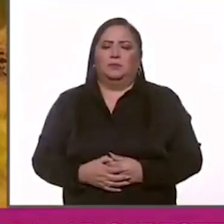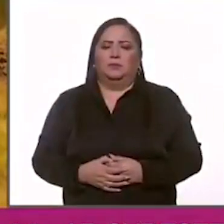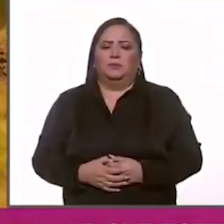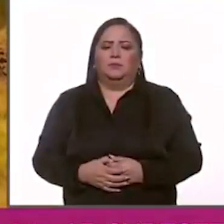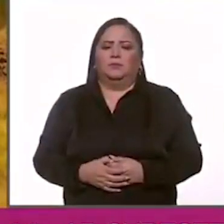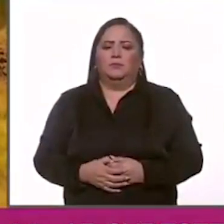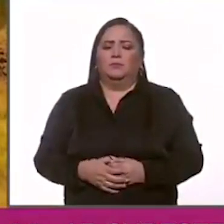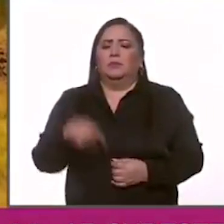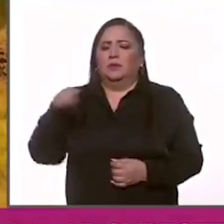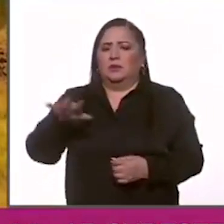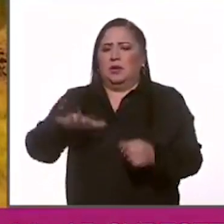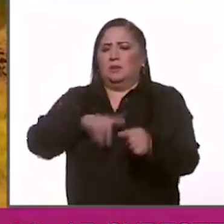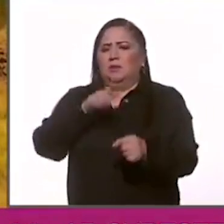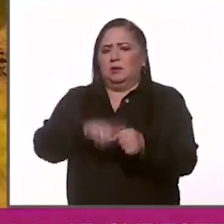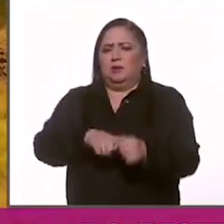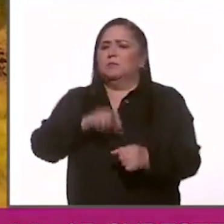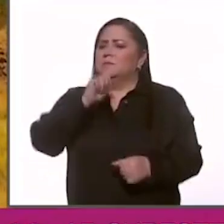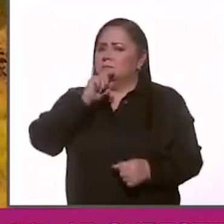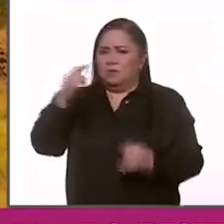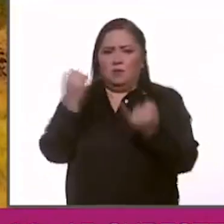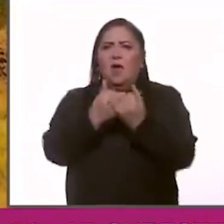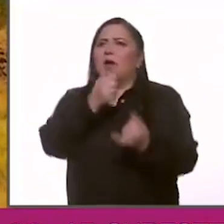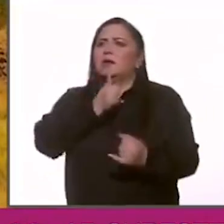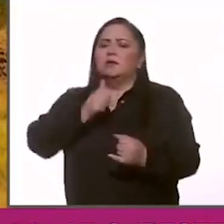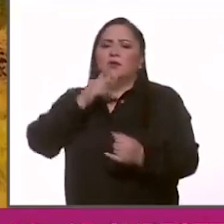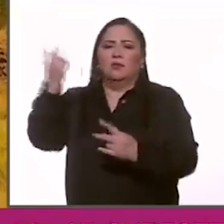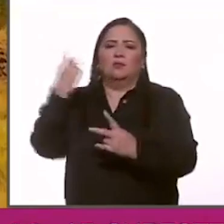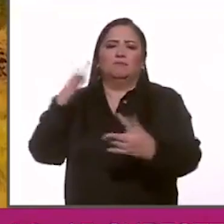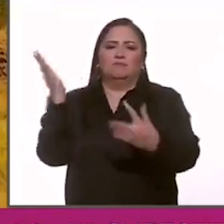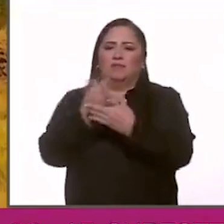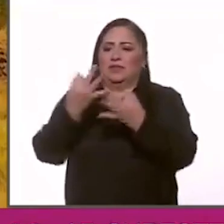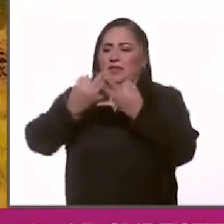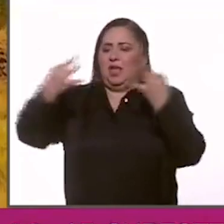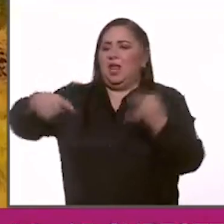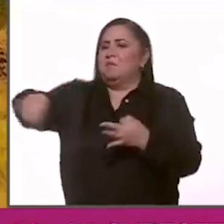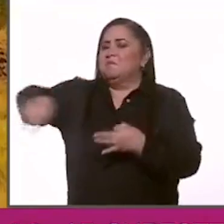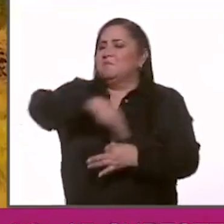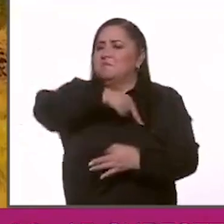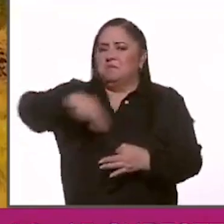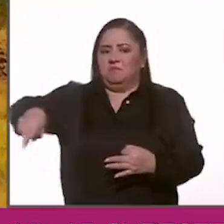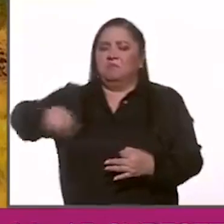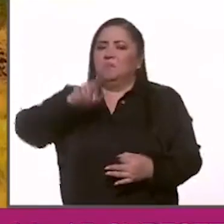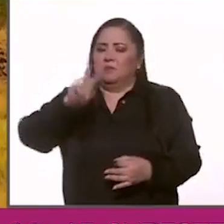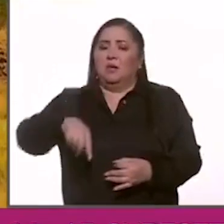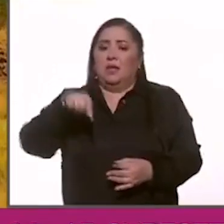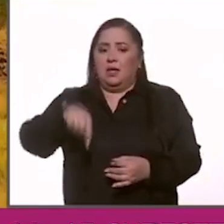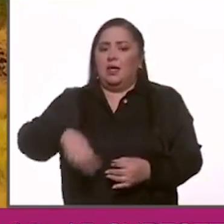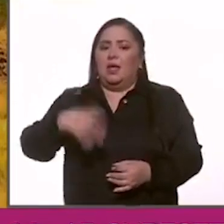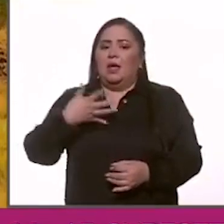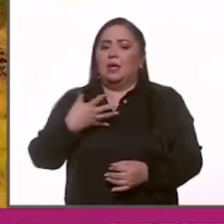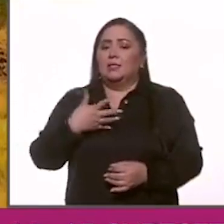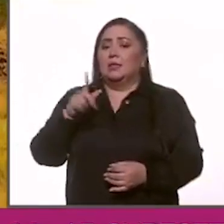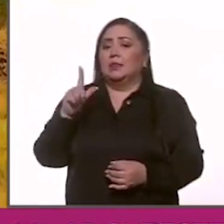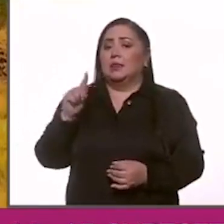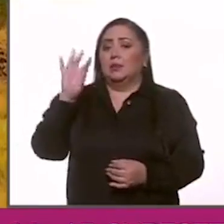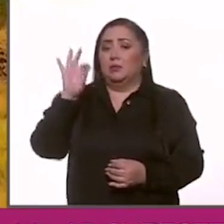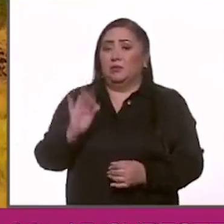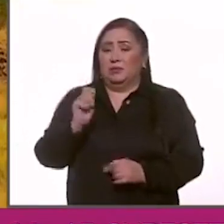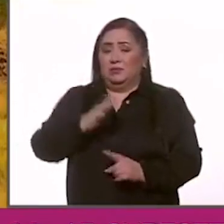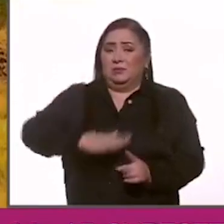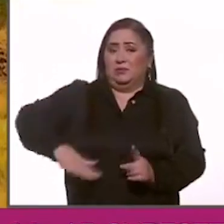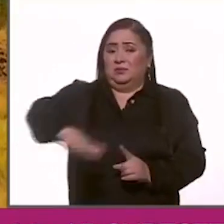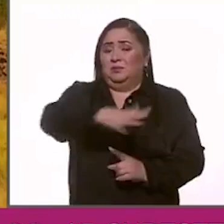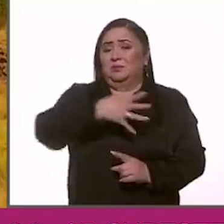una especie que compartimos también con Arizona, con Estados Unidos. Definitivamente aquí hay el 70% de la